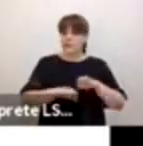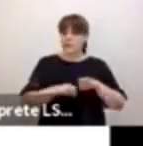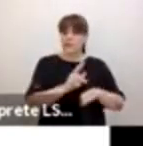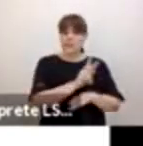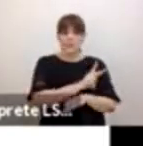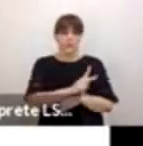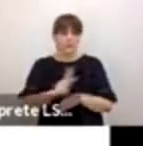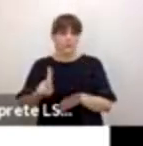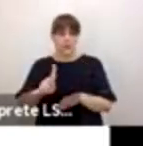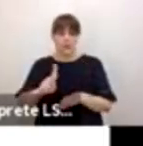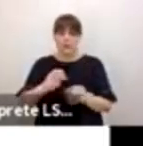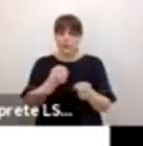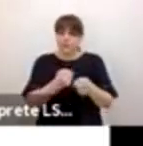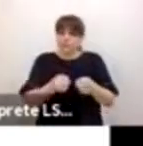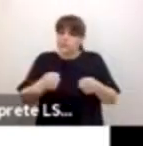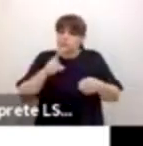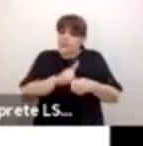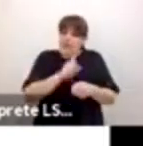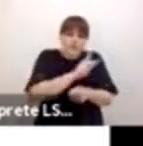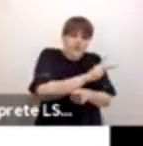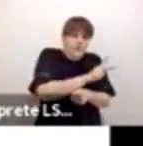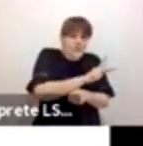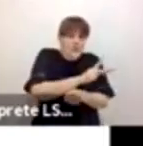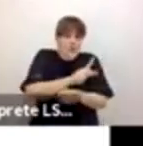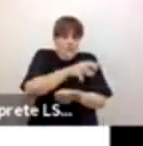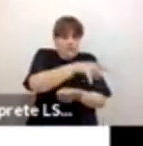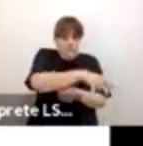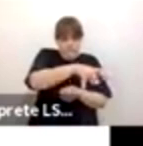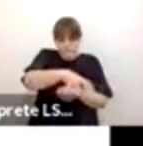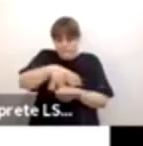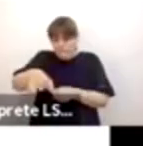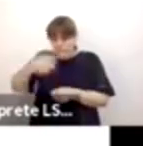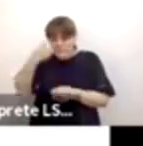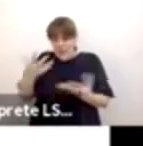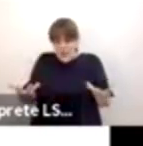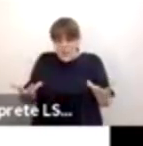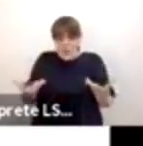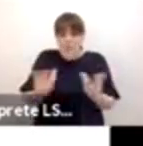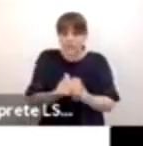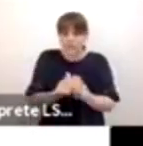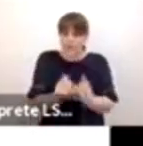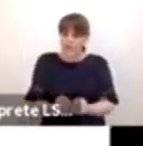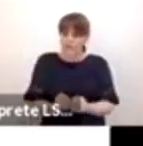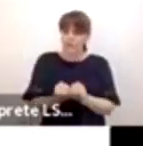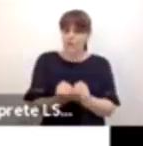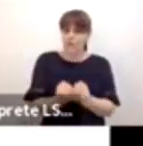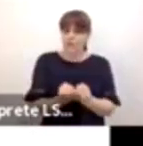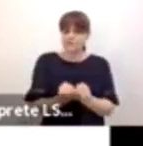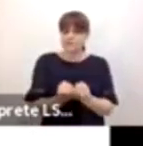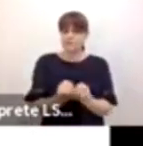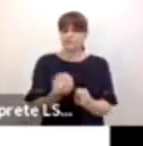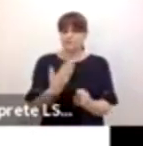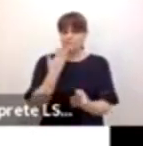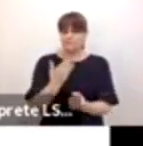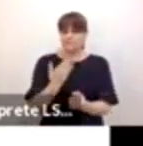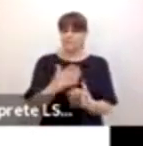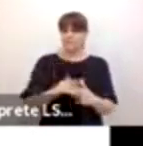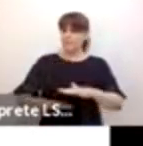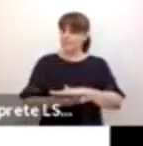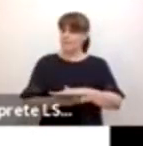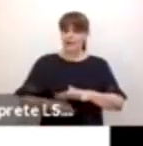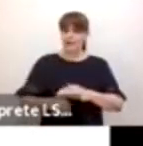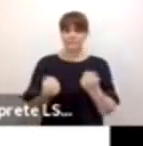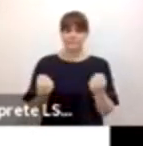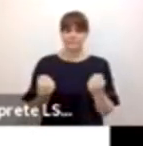los sectores de la sociedad para poder consolidarse. No bastan pues acá los aspectos